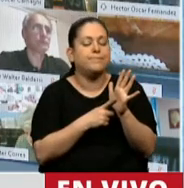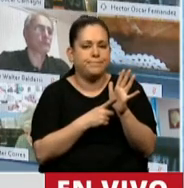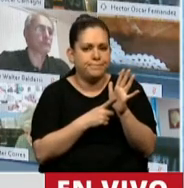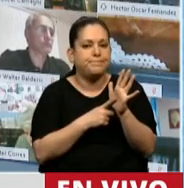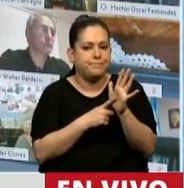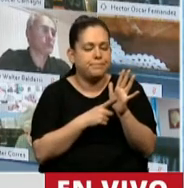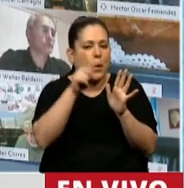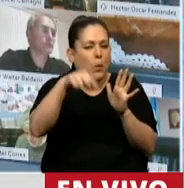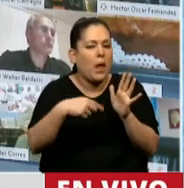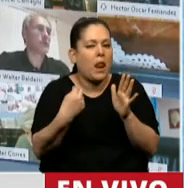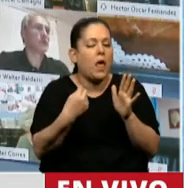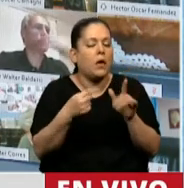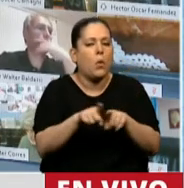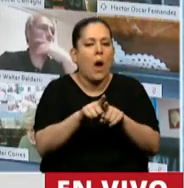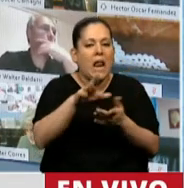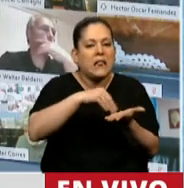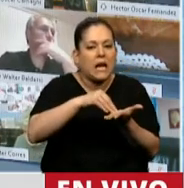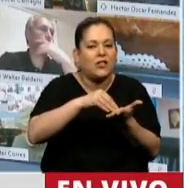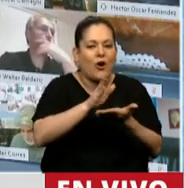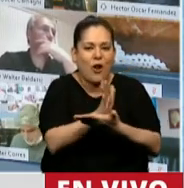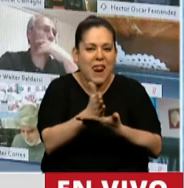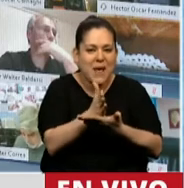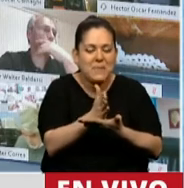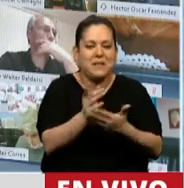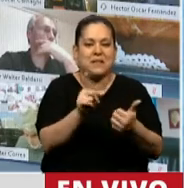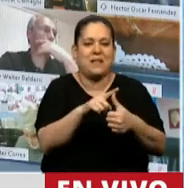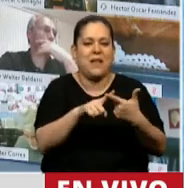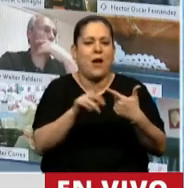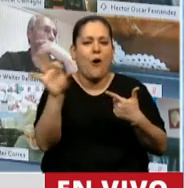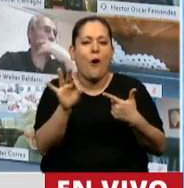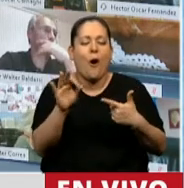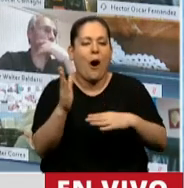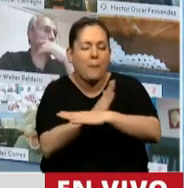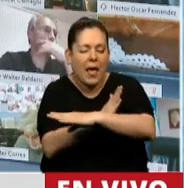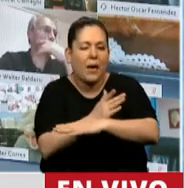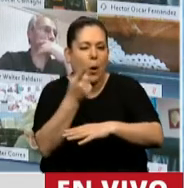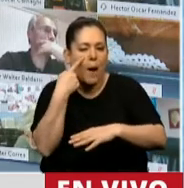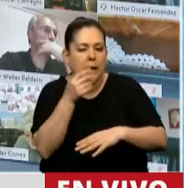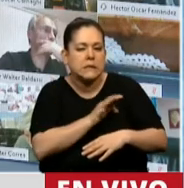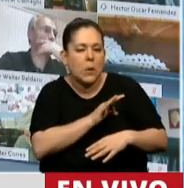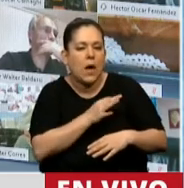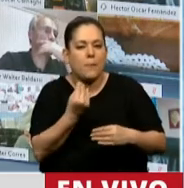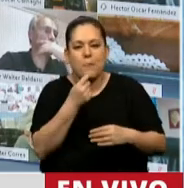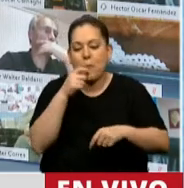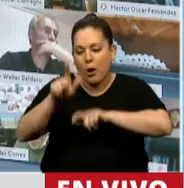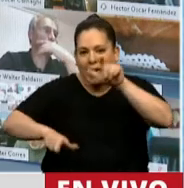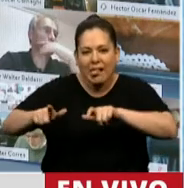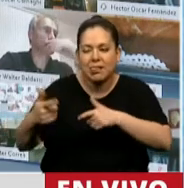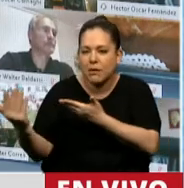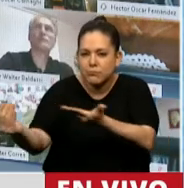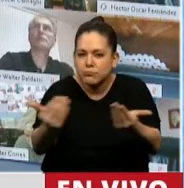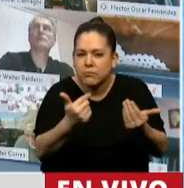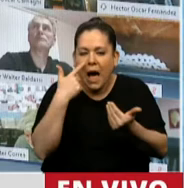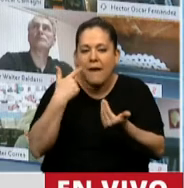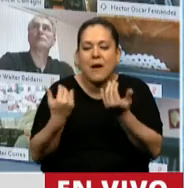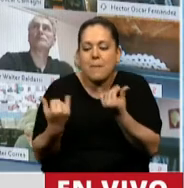instituyó en ordenamiento territorial el proceso de evaluación previa con la participación pública para todos aquellos